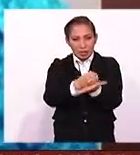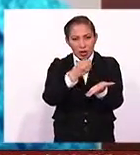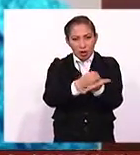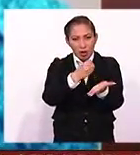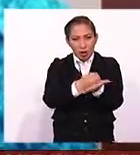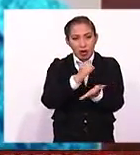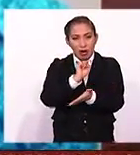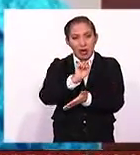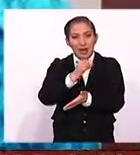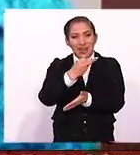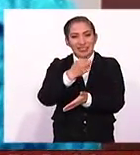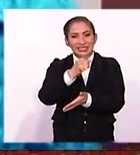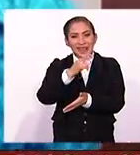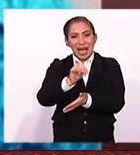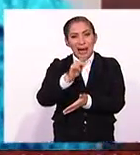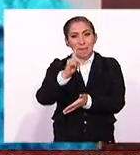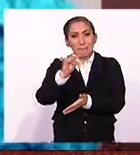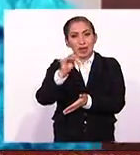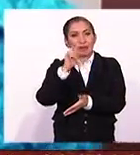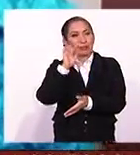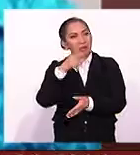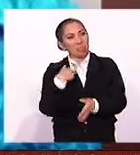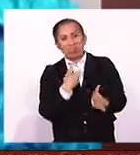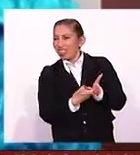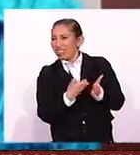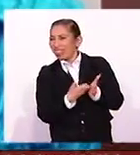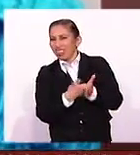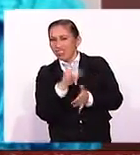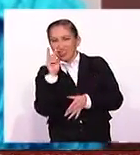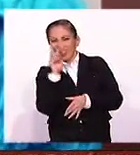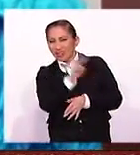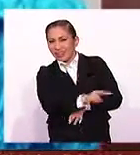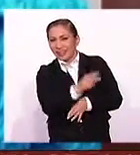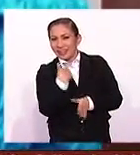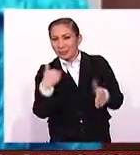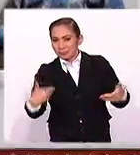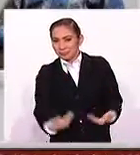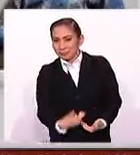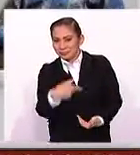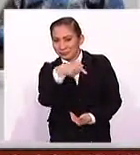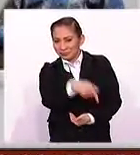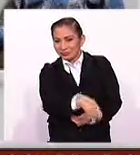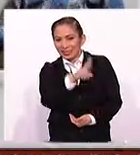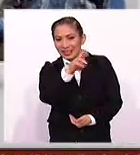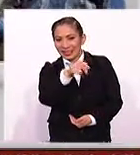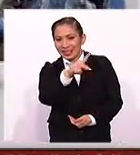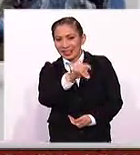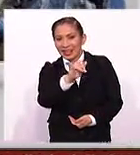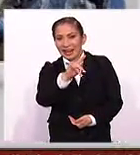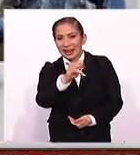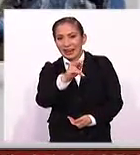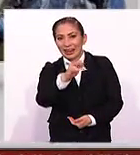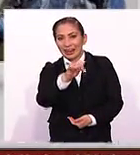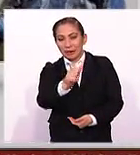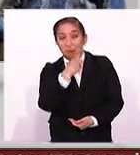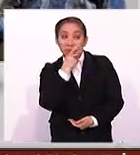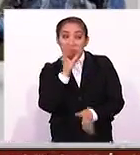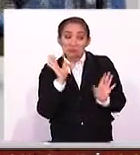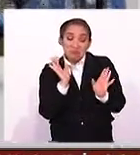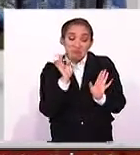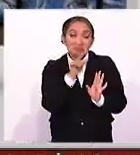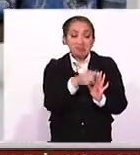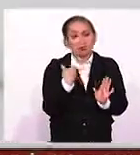donde incluso Sean Penn fue objeto del escarnio por parte del presentador Ricky Gervé. Así que yo creo que tenemos